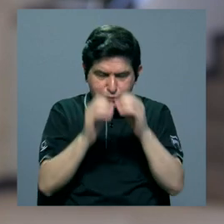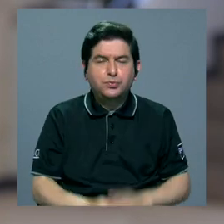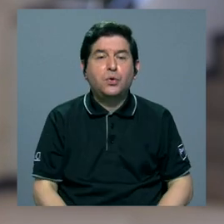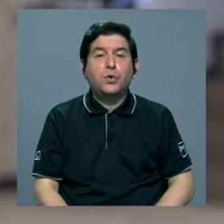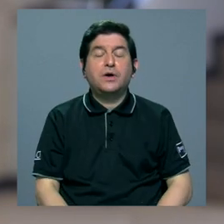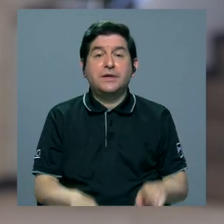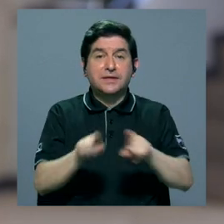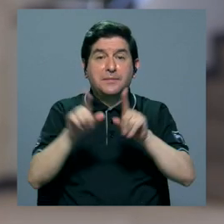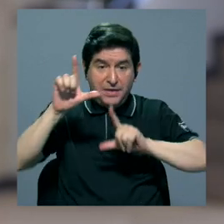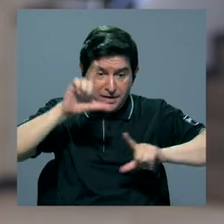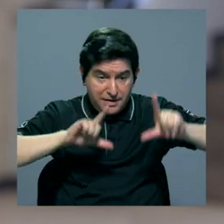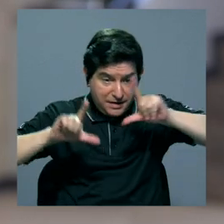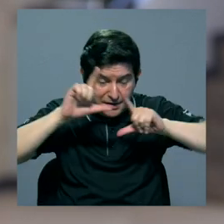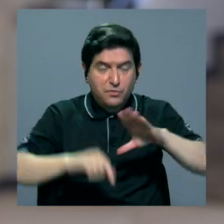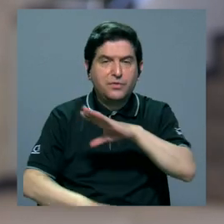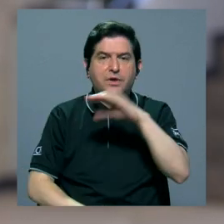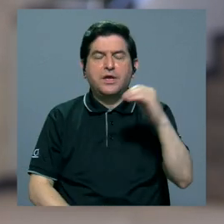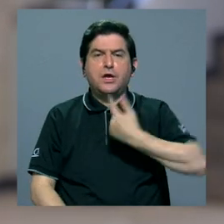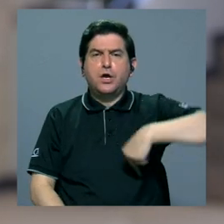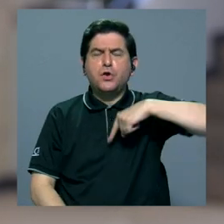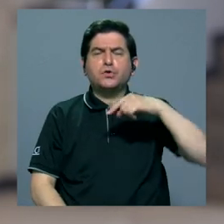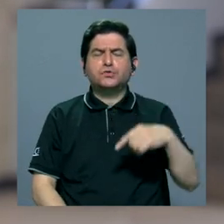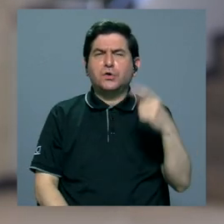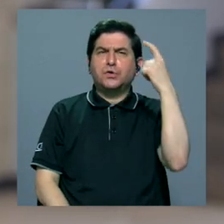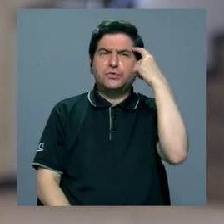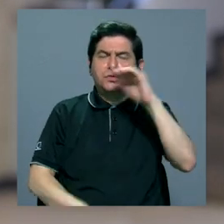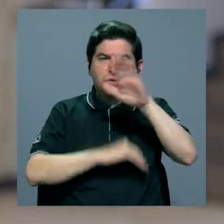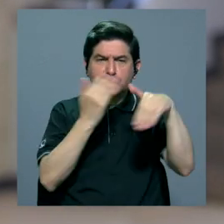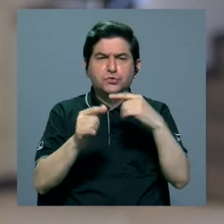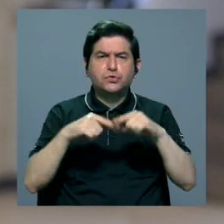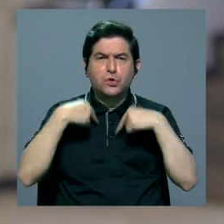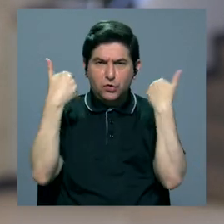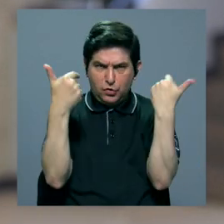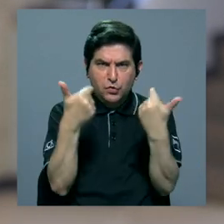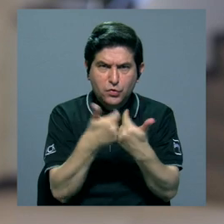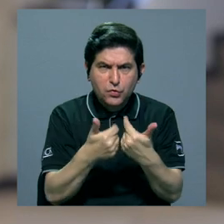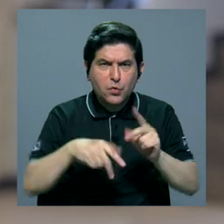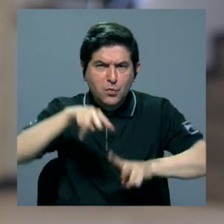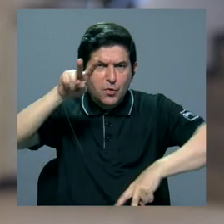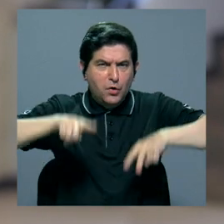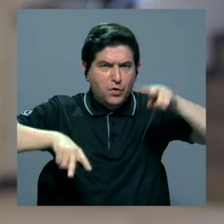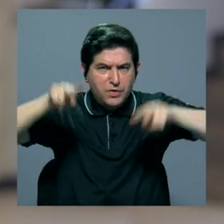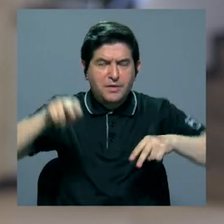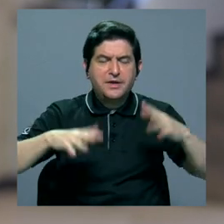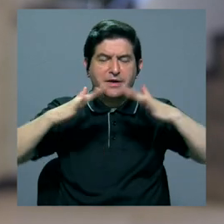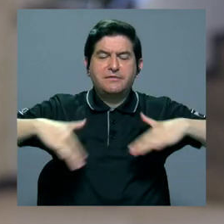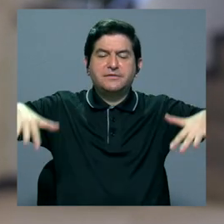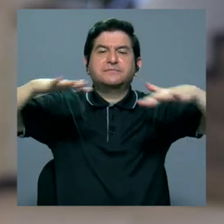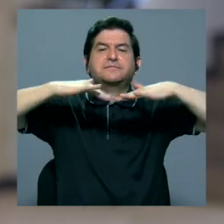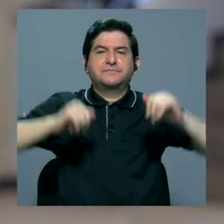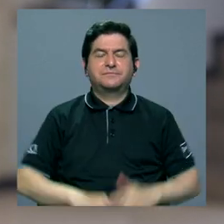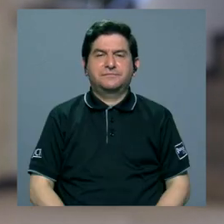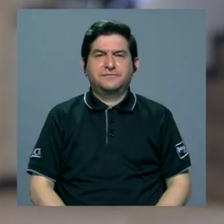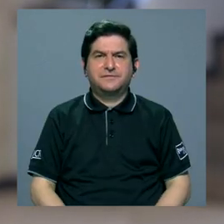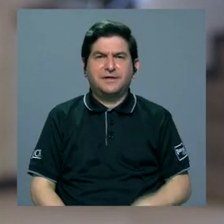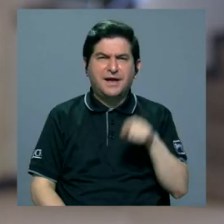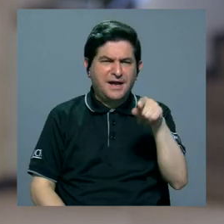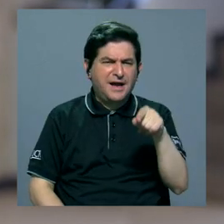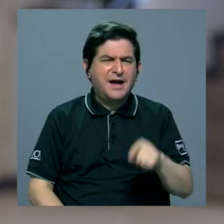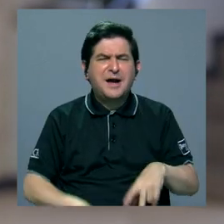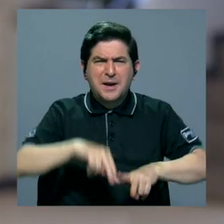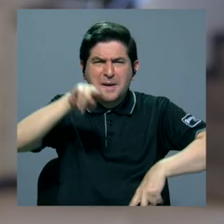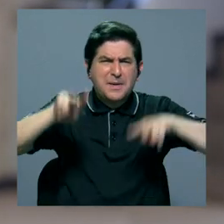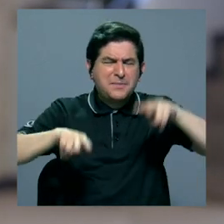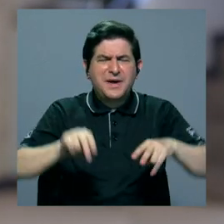nivel clínico y también estamos considerando todo un grupo de variables ambientales. ¿Cómo se traducen estas